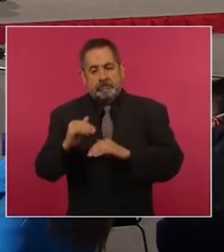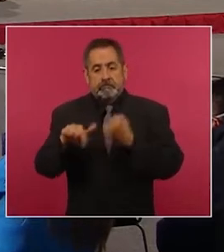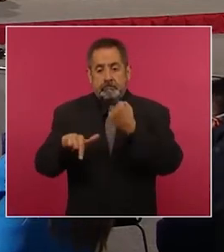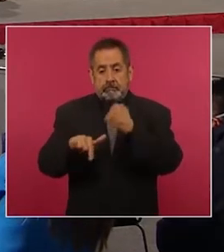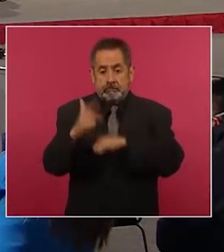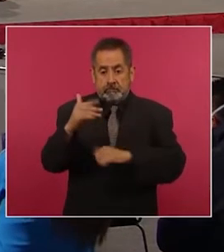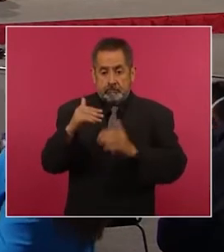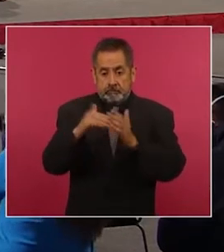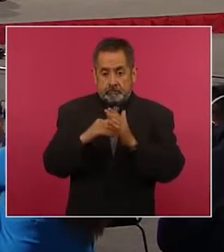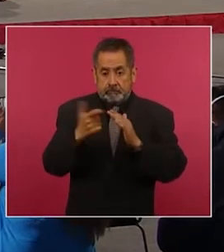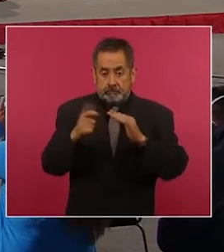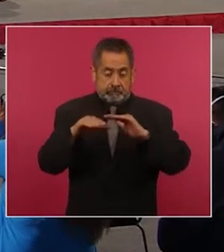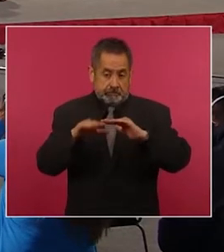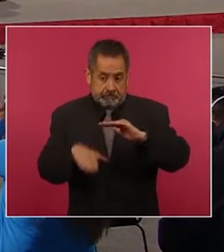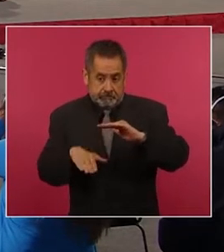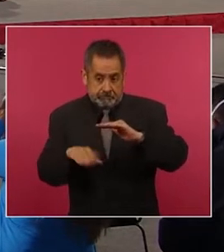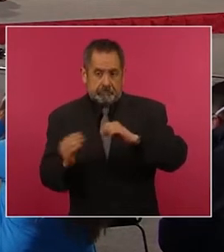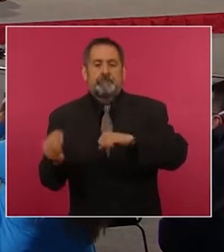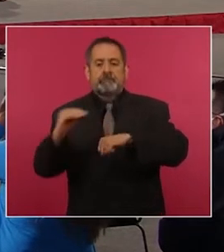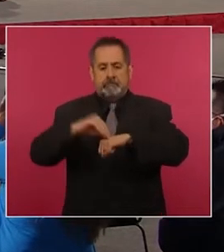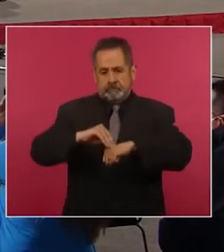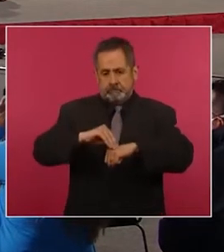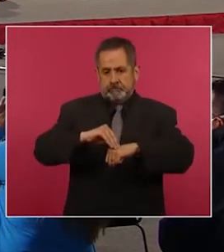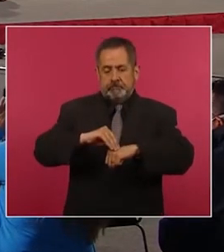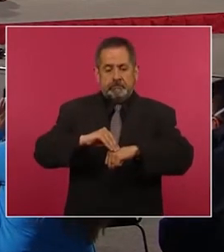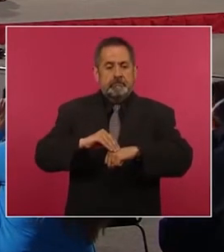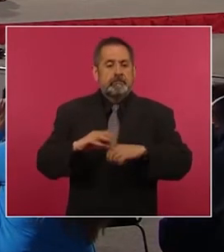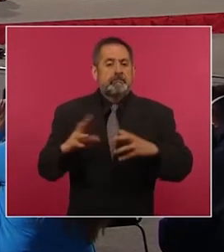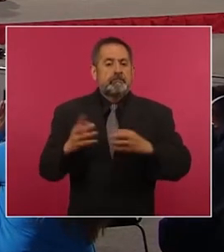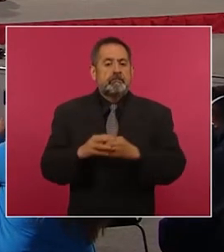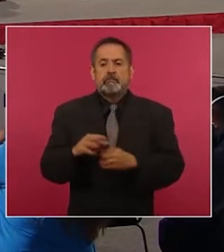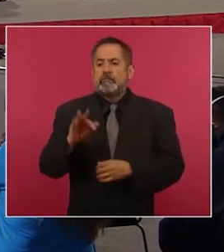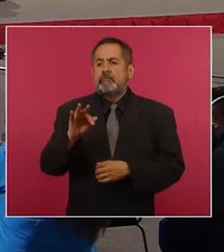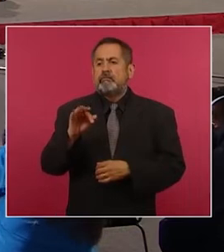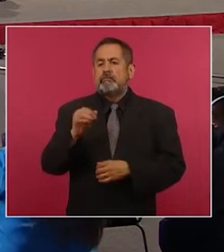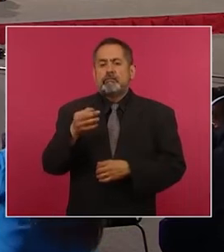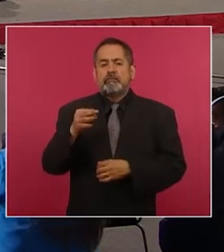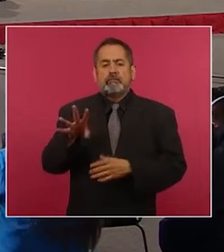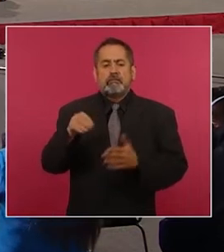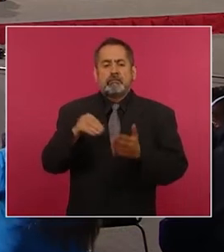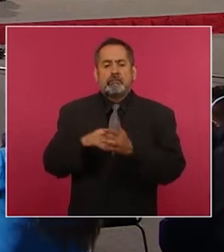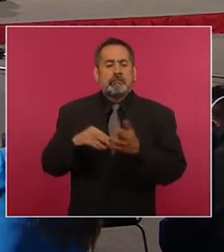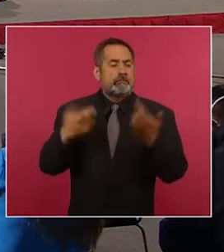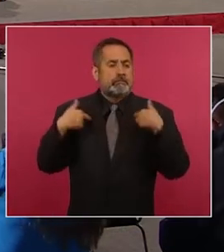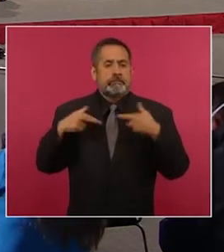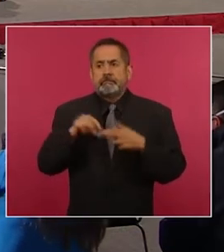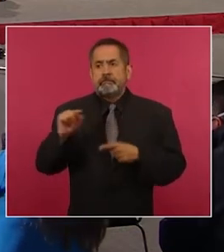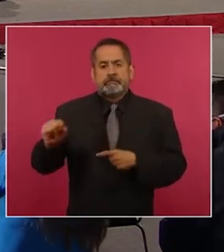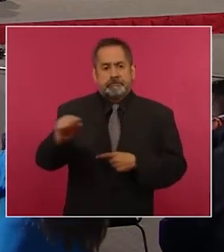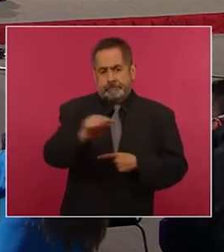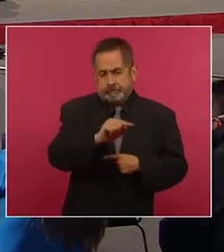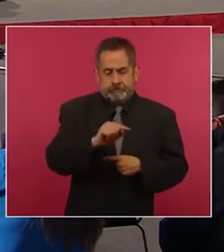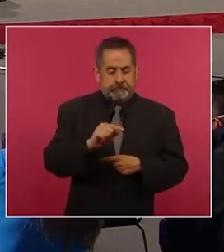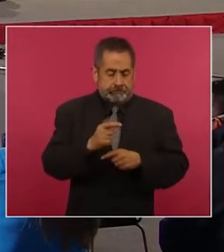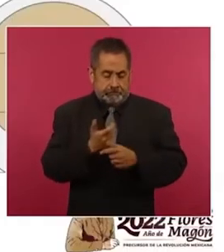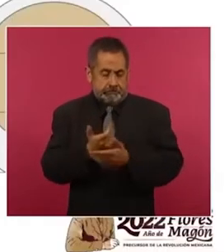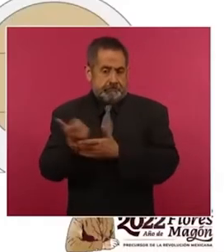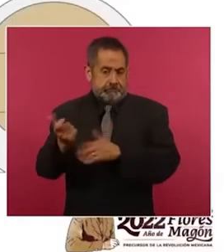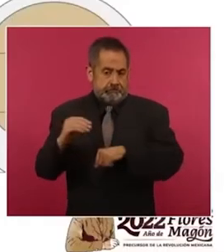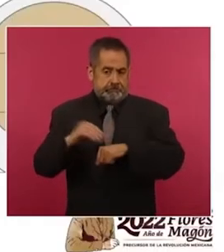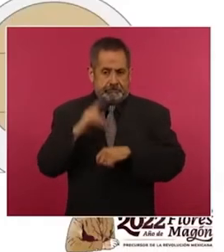12 mil pesos mensuales brutos. Son 49 mil profesores. Estos son